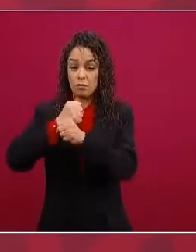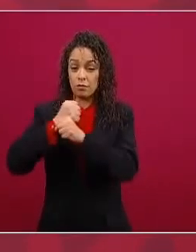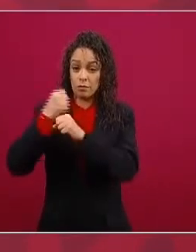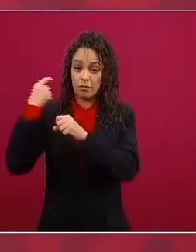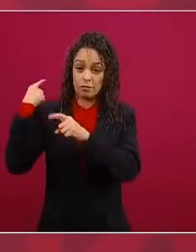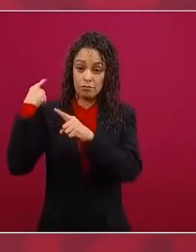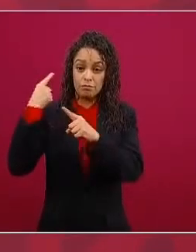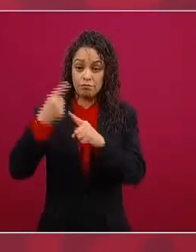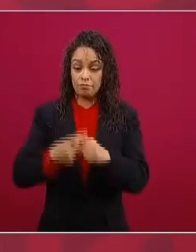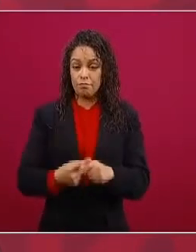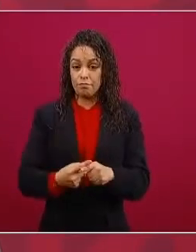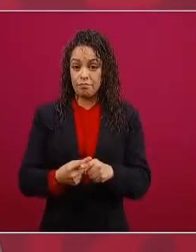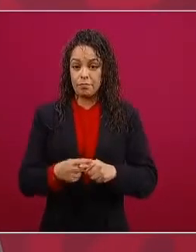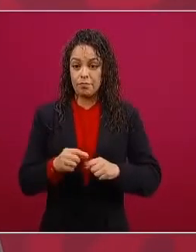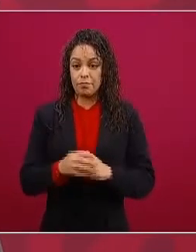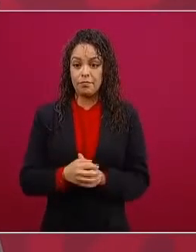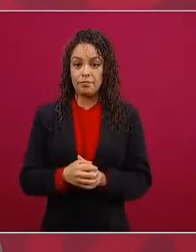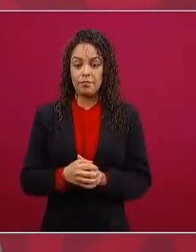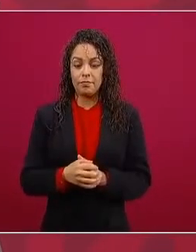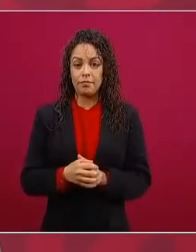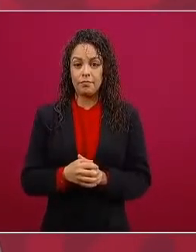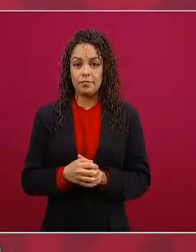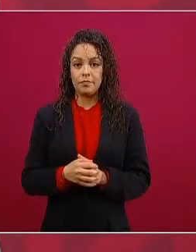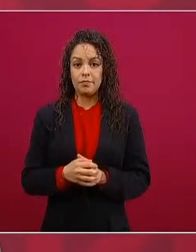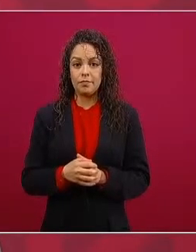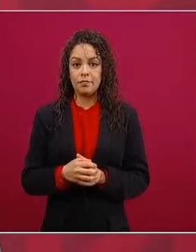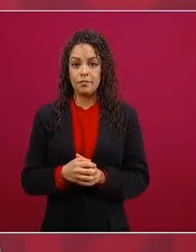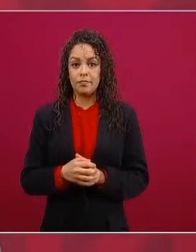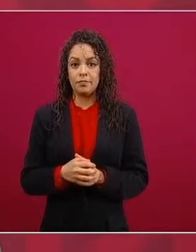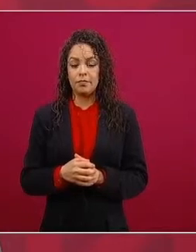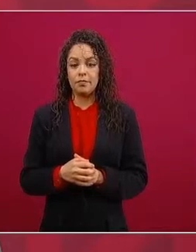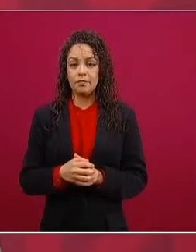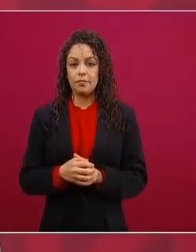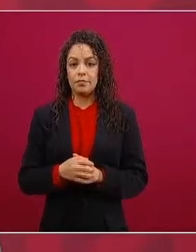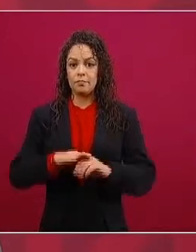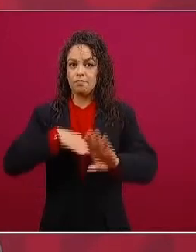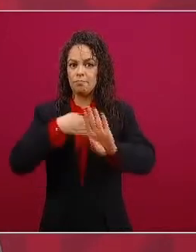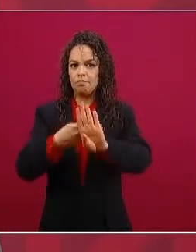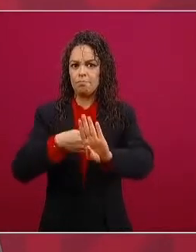que no se atacaba tanto al gobierno como ahora